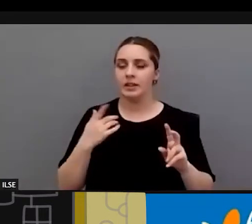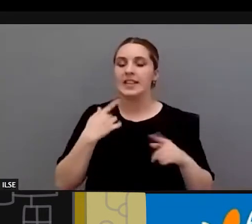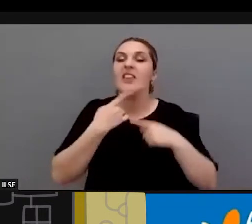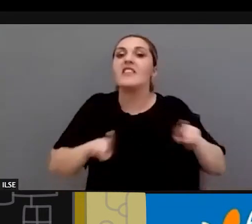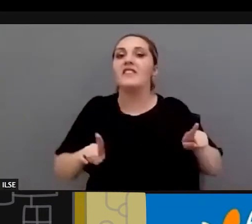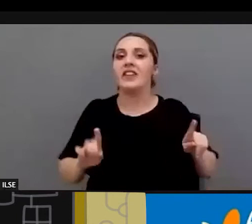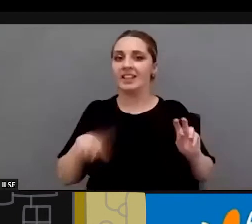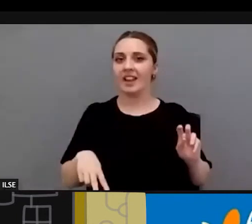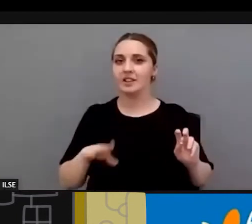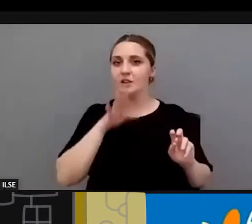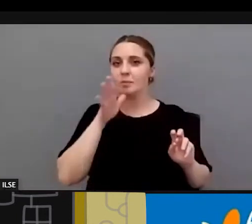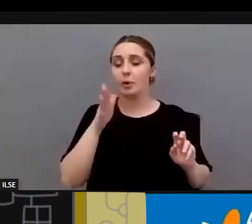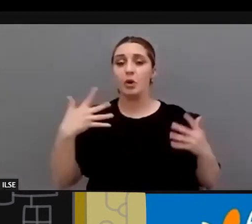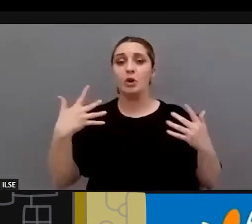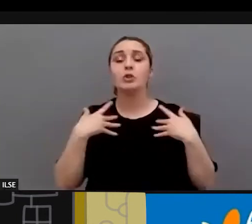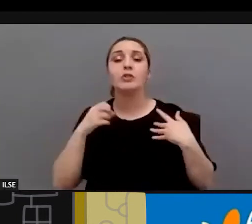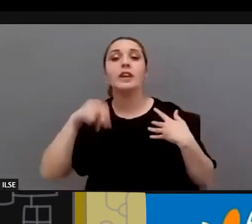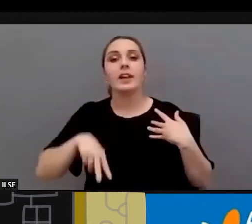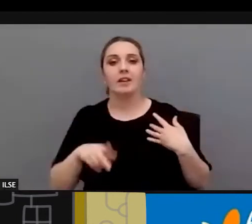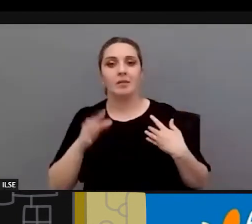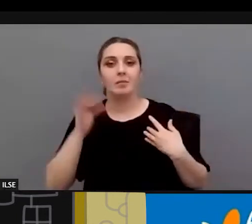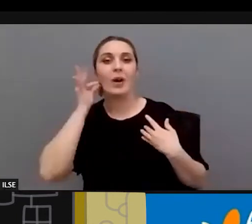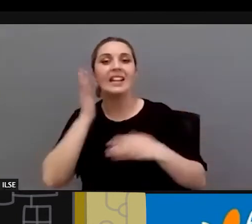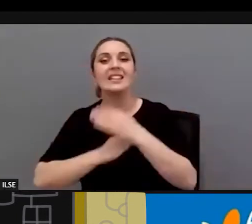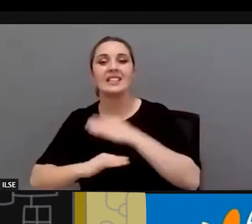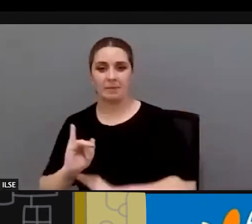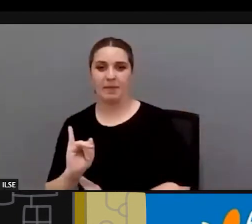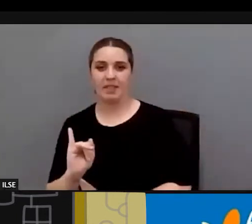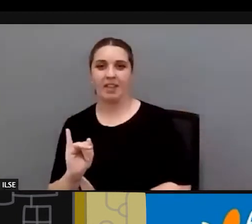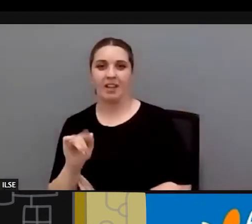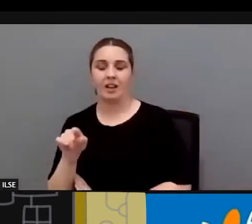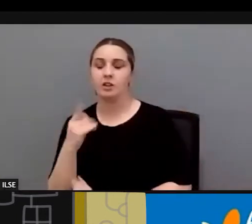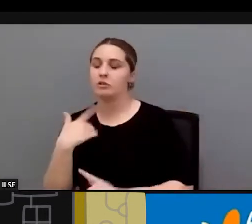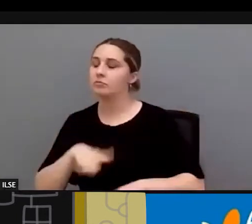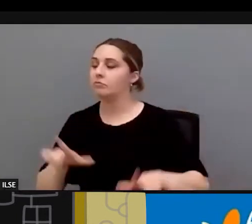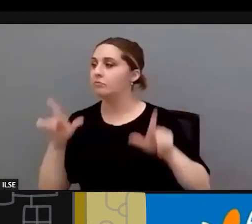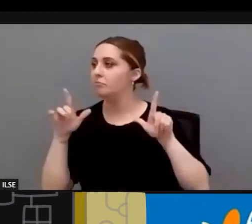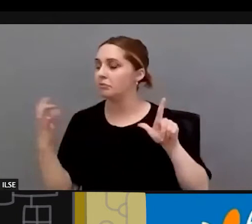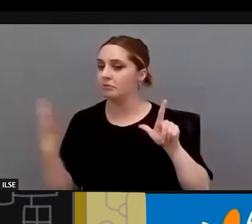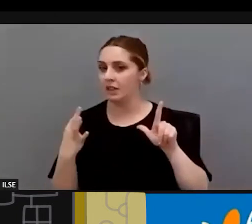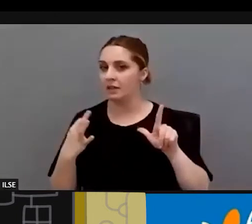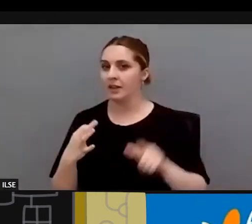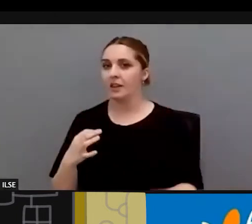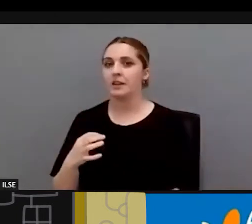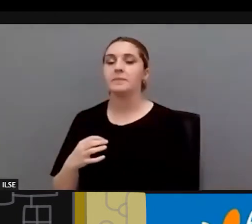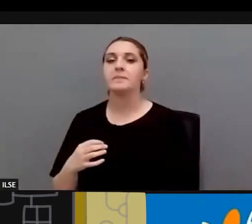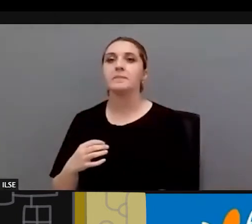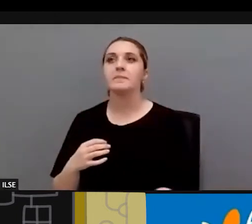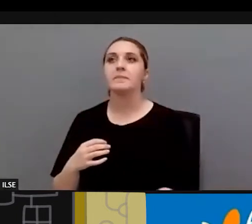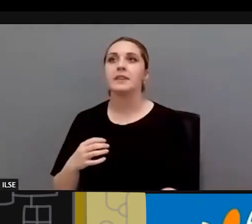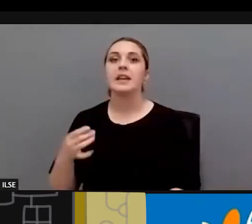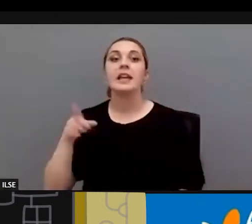porque solo la sufren las mujeres con discapacidad y este tema lo tenemos que tener presente por ejemplo también en el ámbito de la justicia por ejemplo